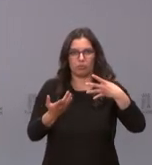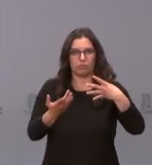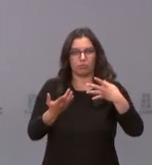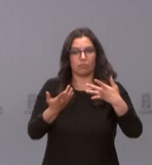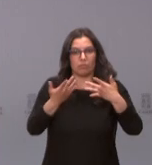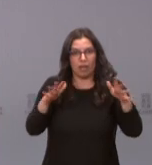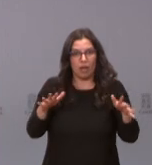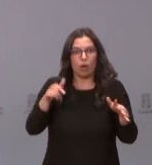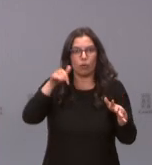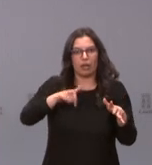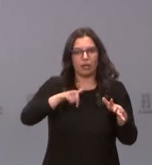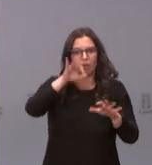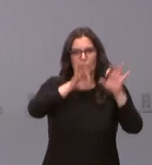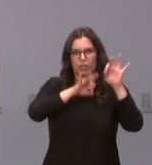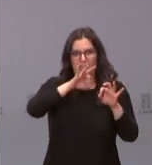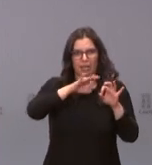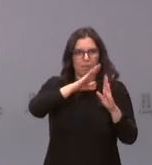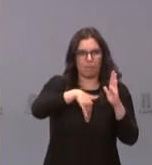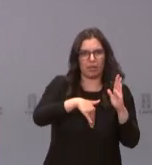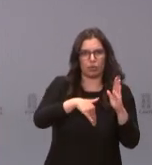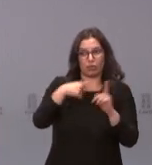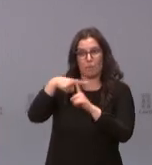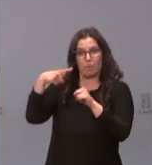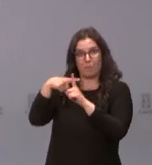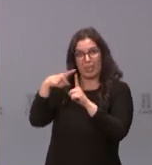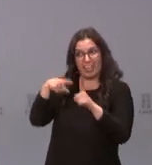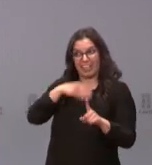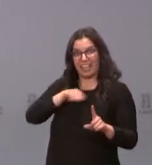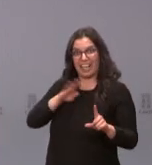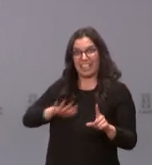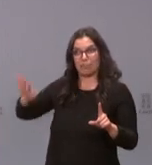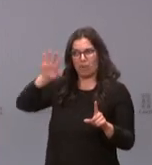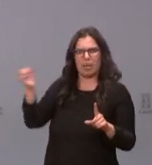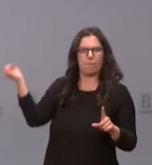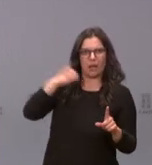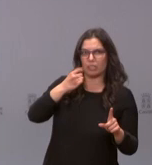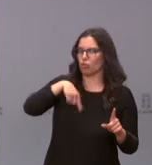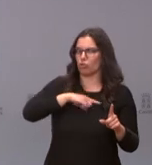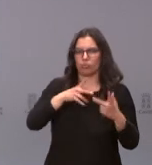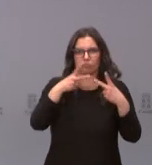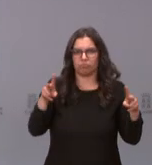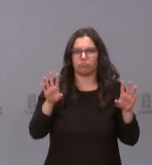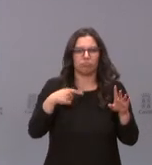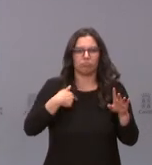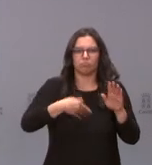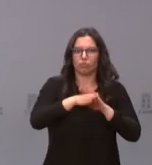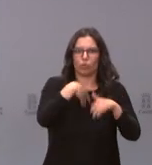las comunidades con incidencia más baja, estando por debajo de la media de la incidencia nacional. Por tanto, no se corresponde con la verdad